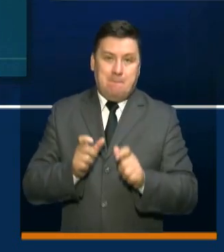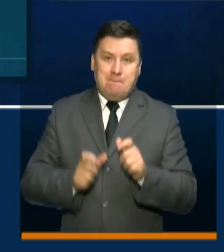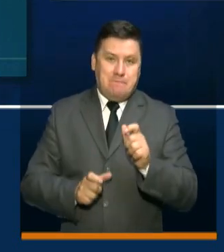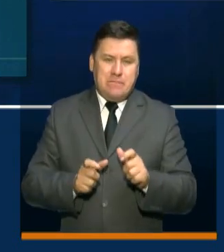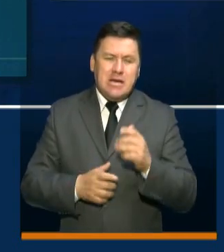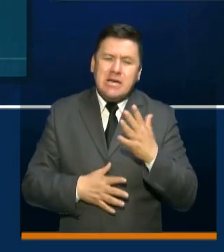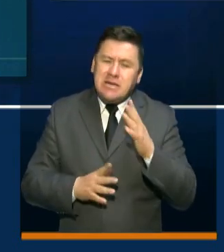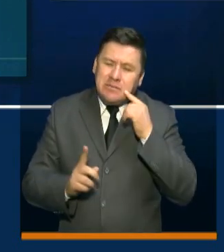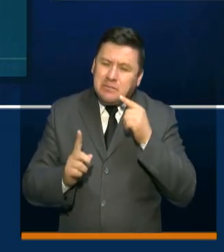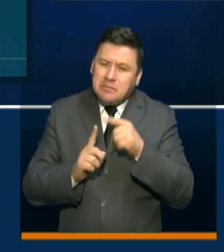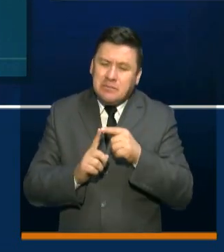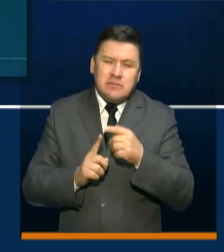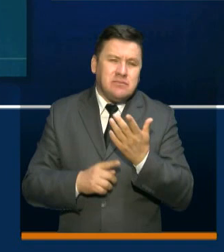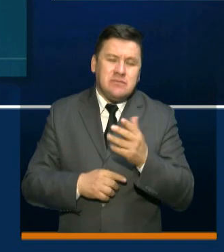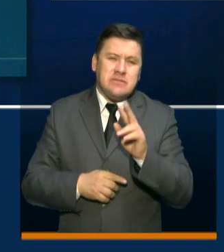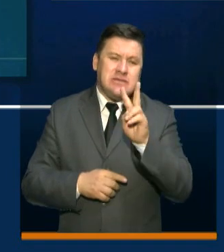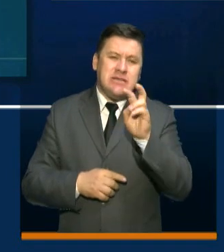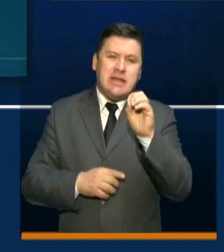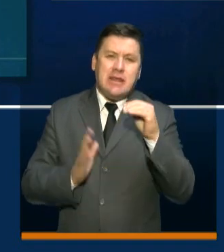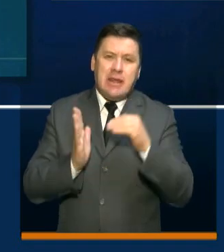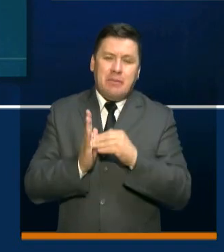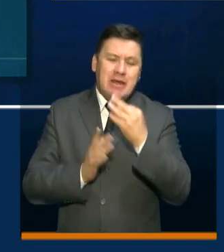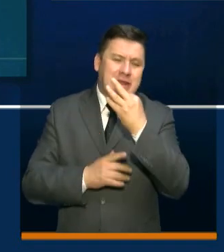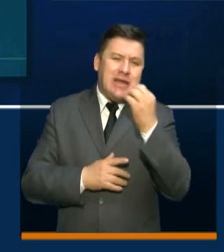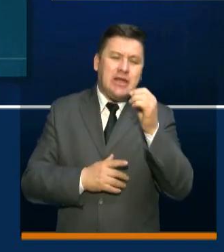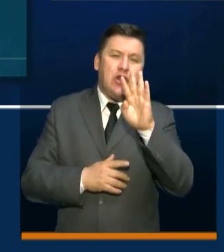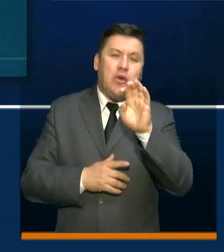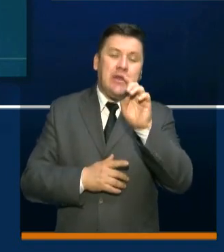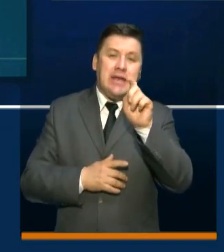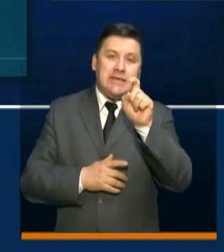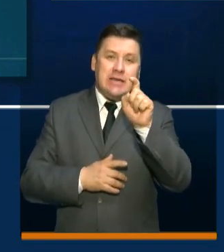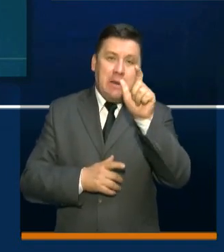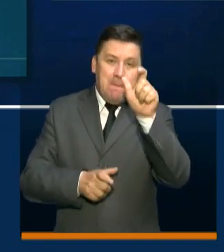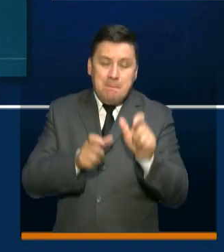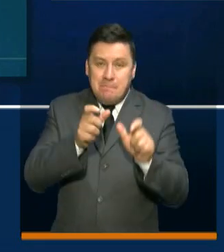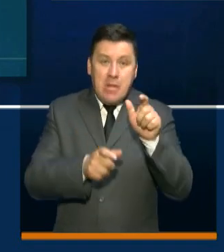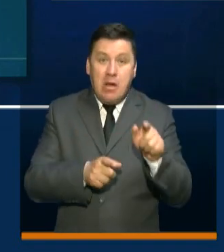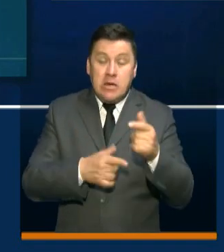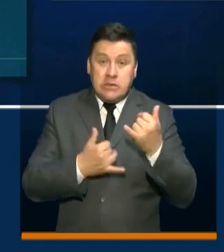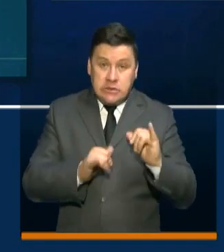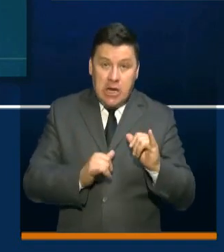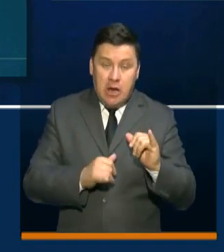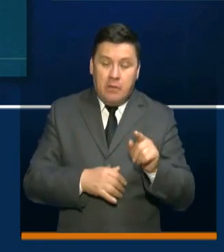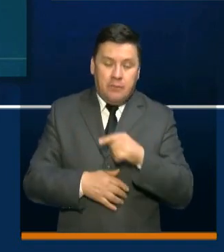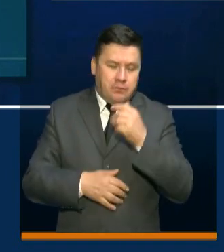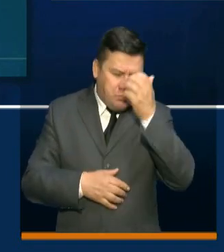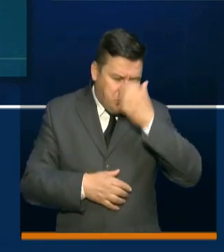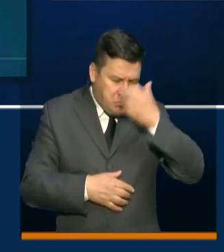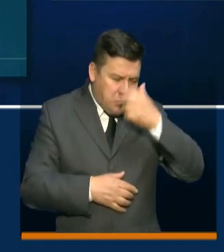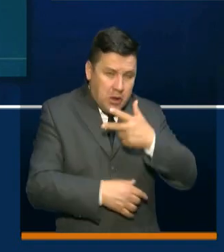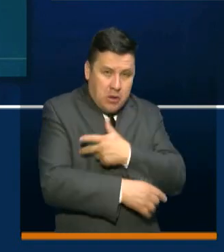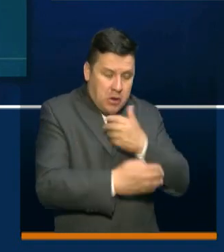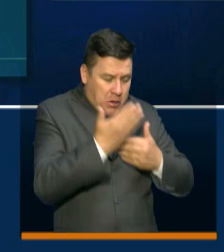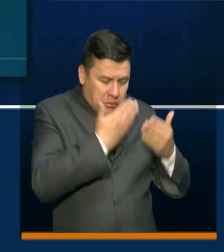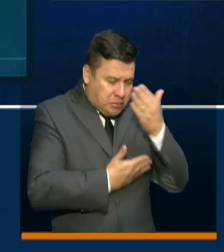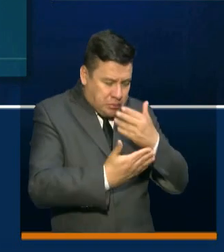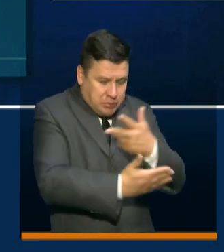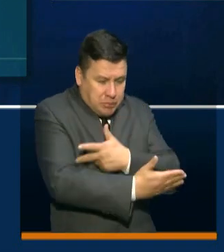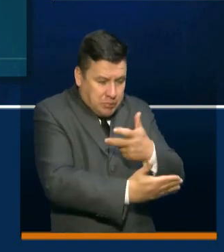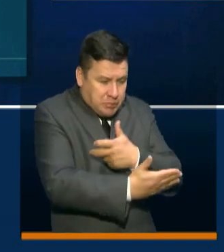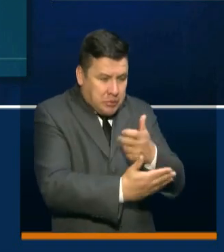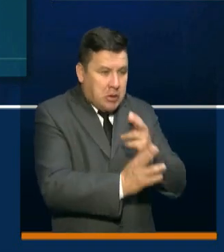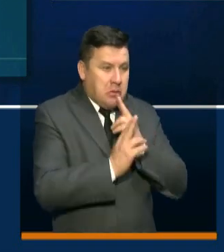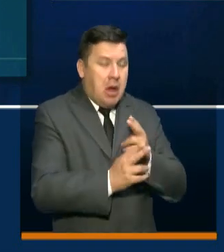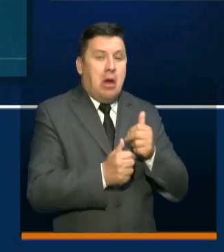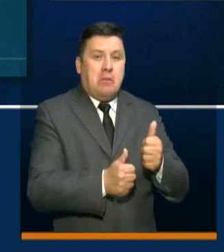para ser más específicos, 70.396 personas que luego de haberse sometido a las pruebas han